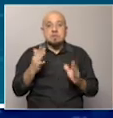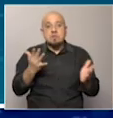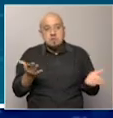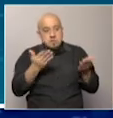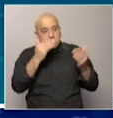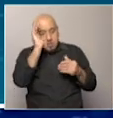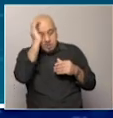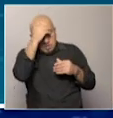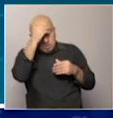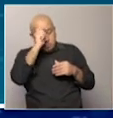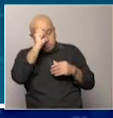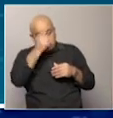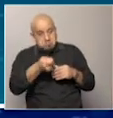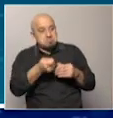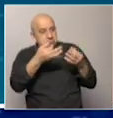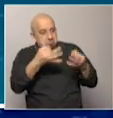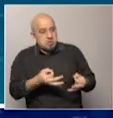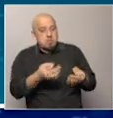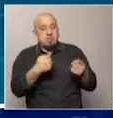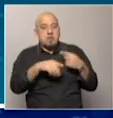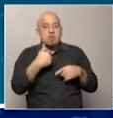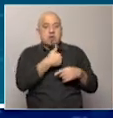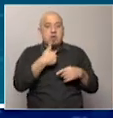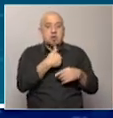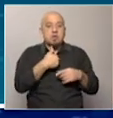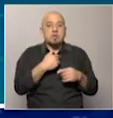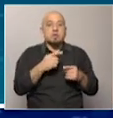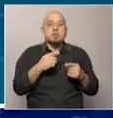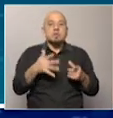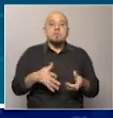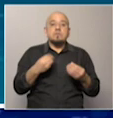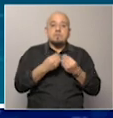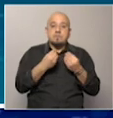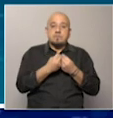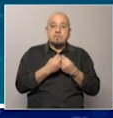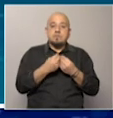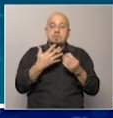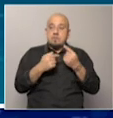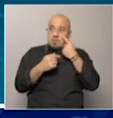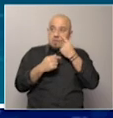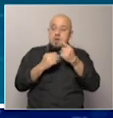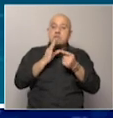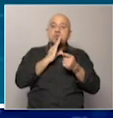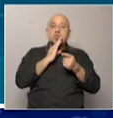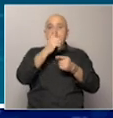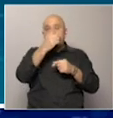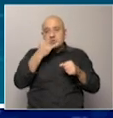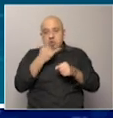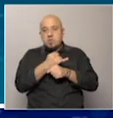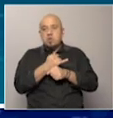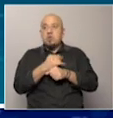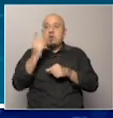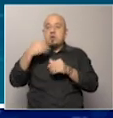ante Trump. Ahora, evidentemente, ¿qué rol juega? Esto demuestra que muchos quisieran ver que Estados Unidos está fallando, que se está